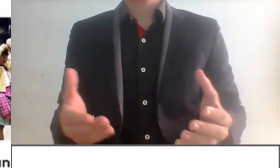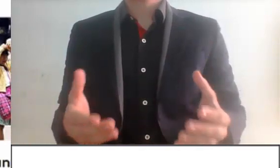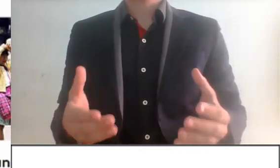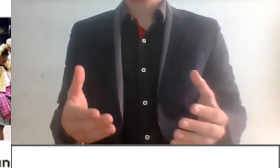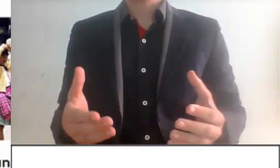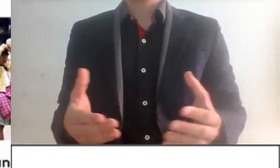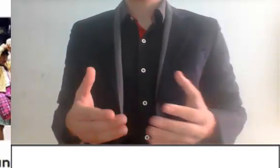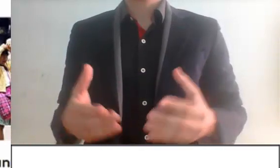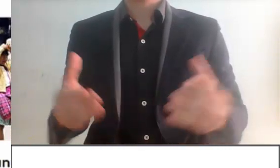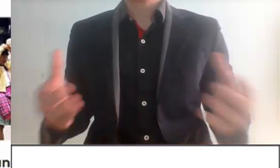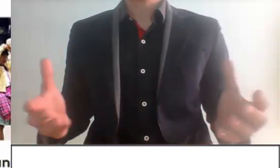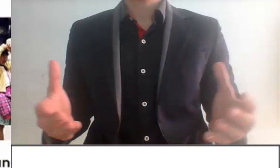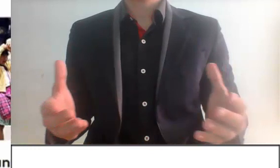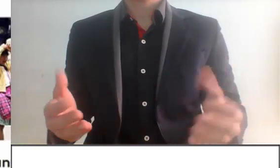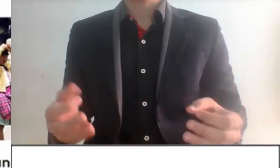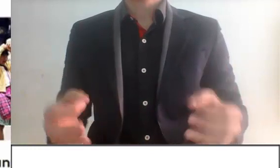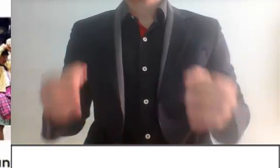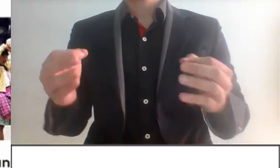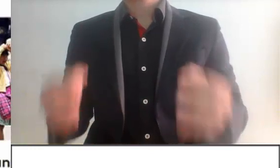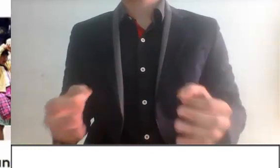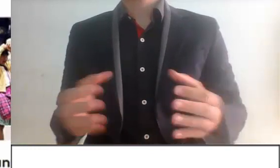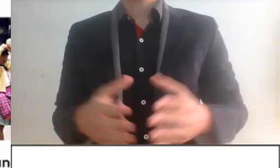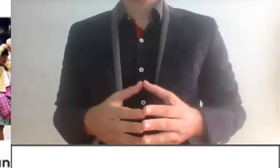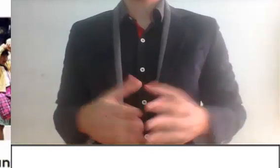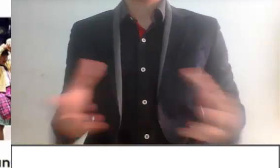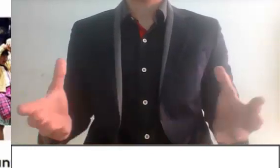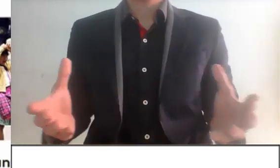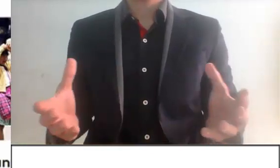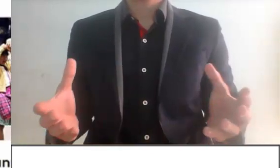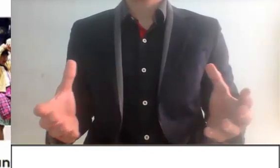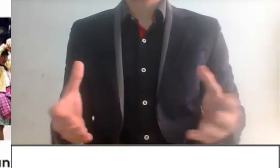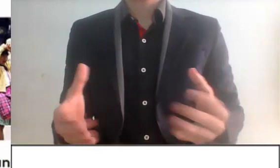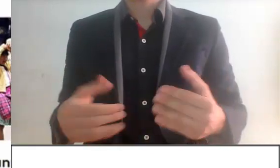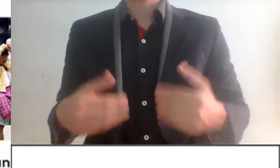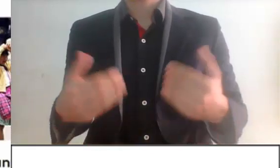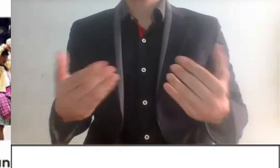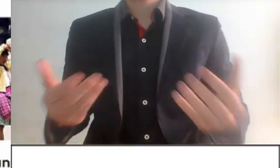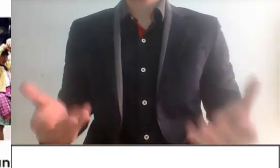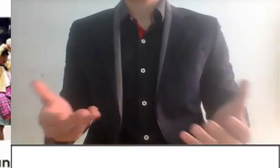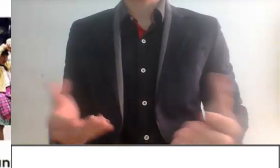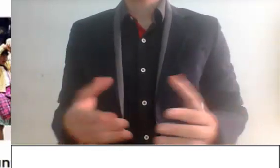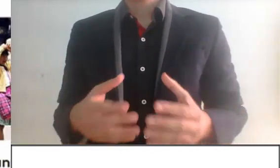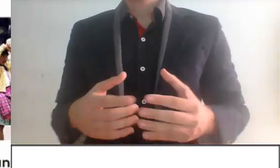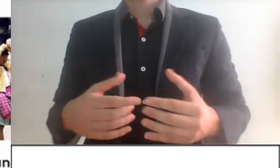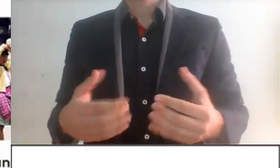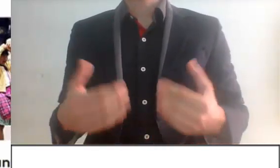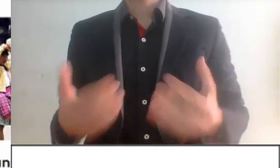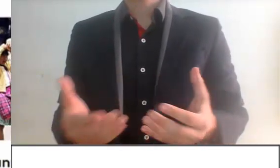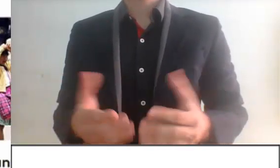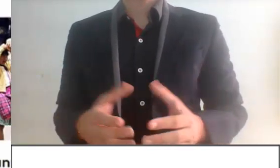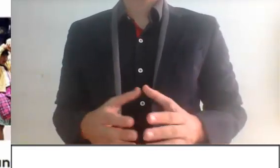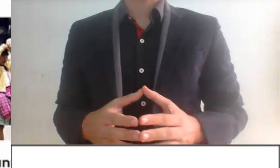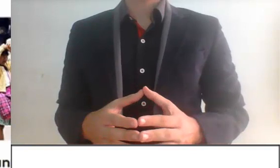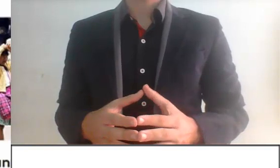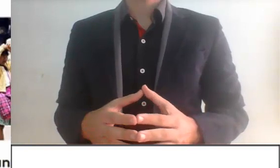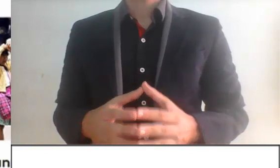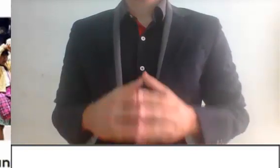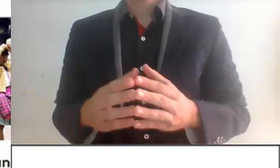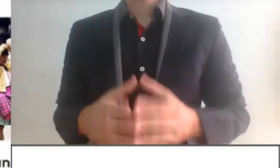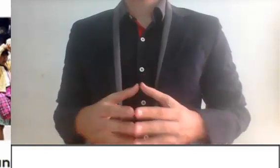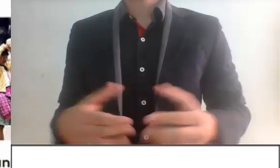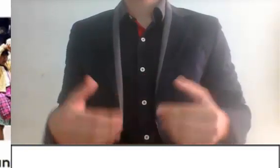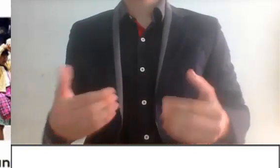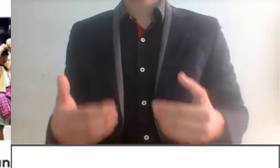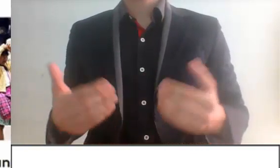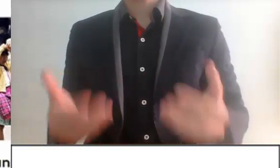a hacer su trabajo como no se ha hecho en la historia. Hasta el periodo que llegó antes Manuel López Obrador, hay que ser sinceros, la recaudación, pesar de que tuvimos